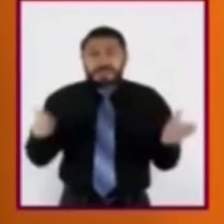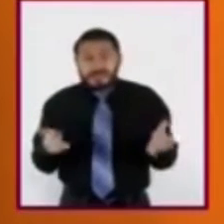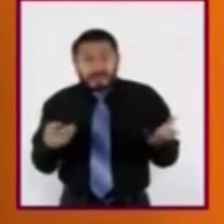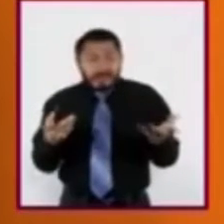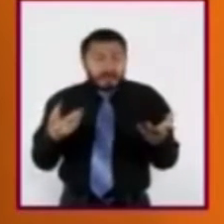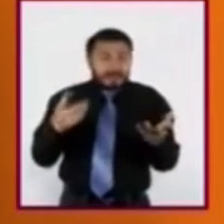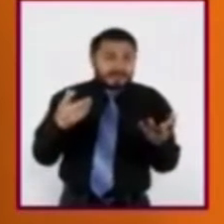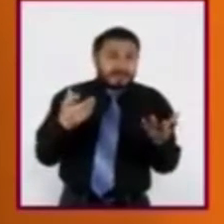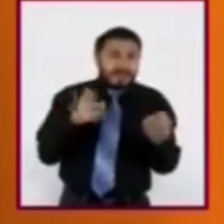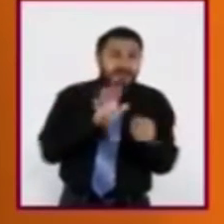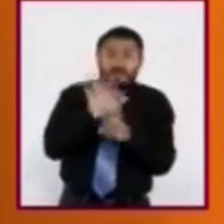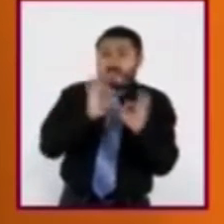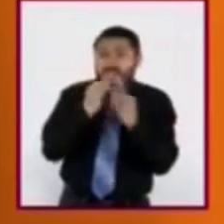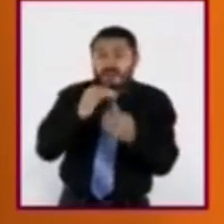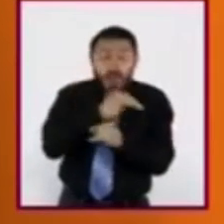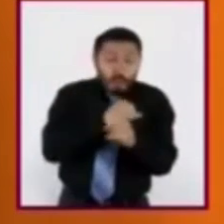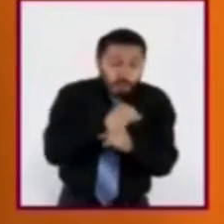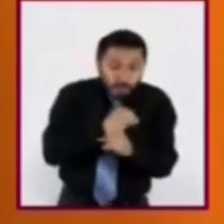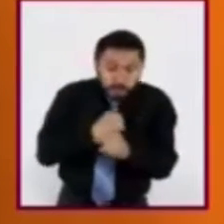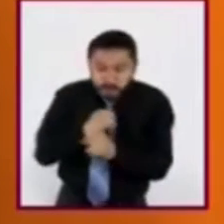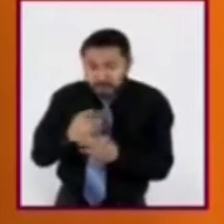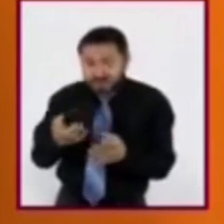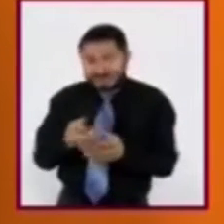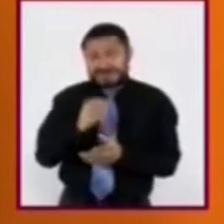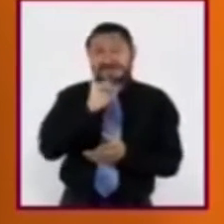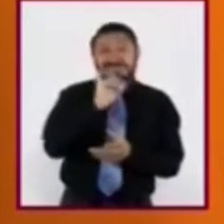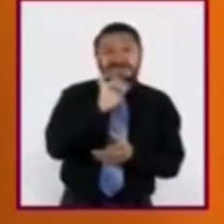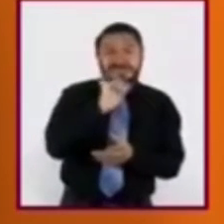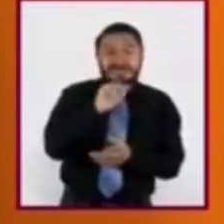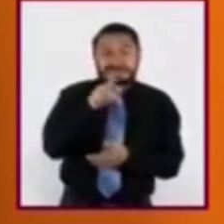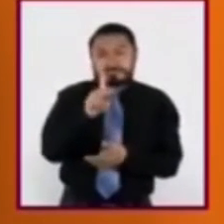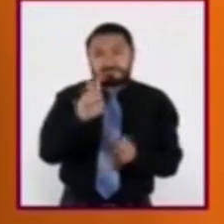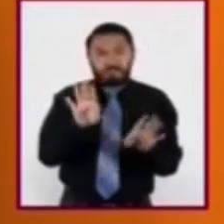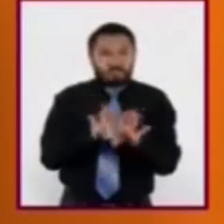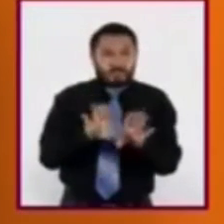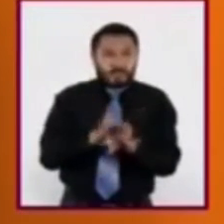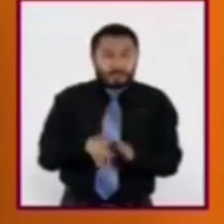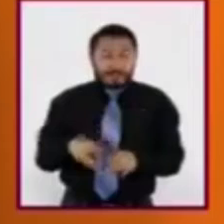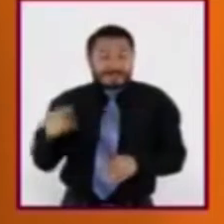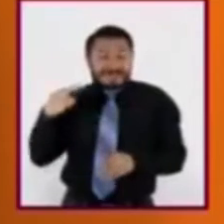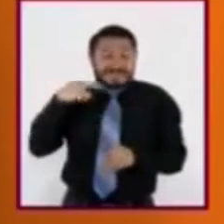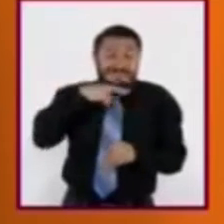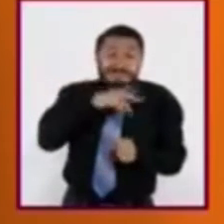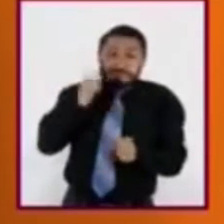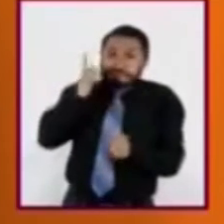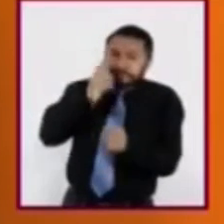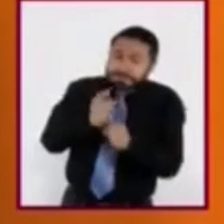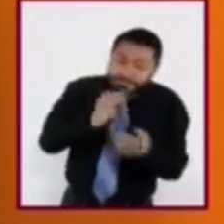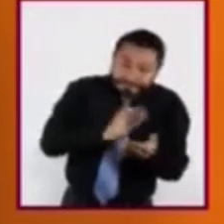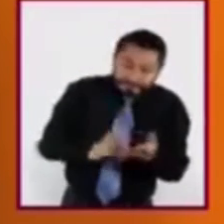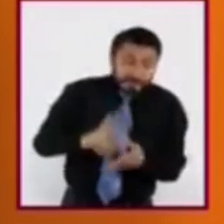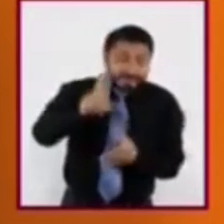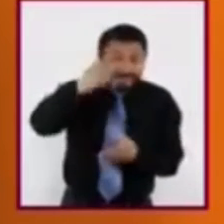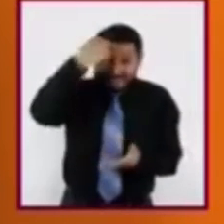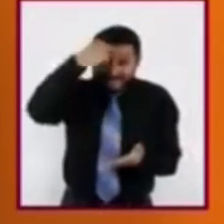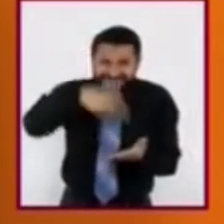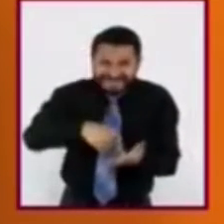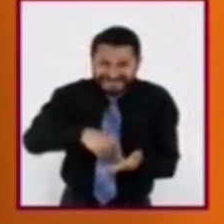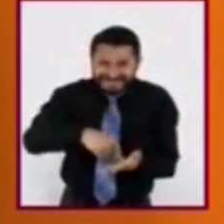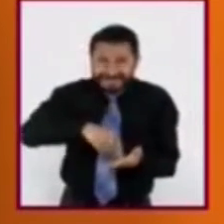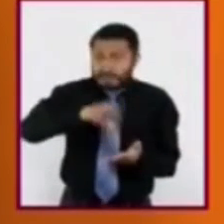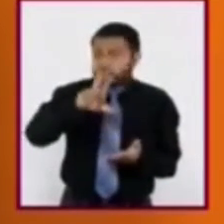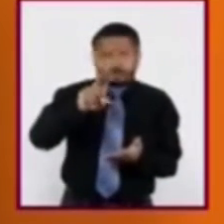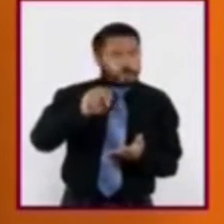Se requiere aplicar criterios de selección. No creer lo primero que uno lee o escucha, sino